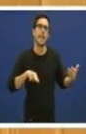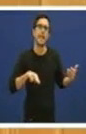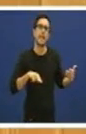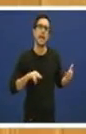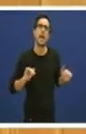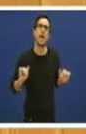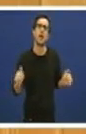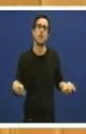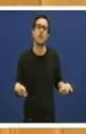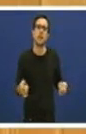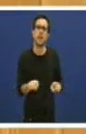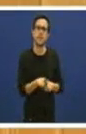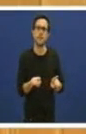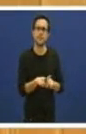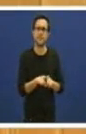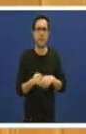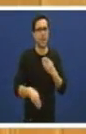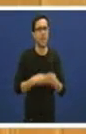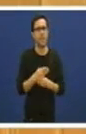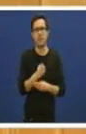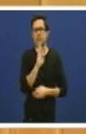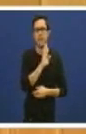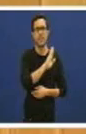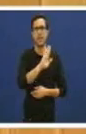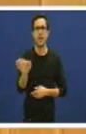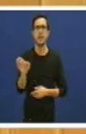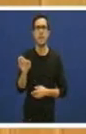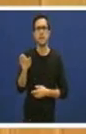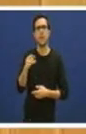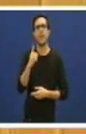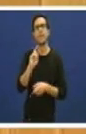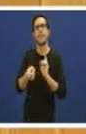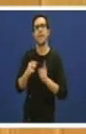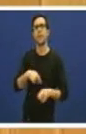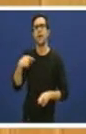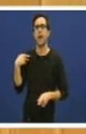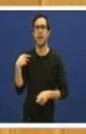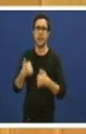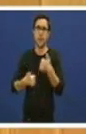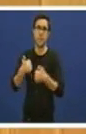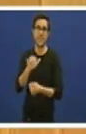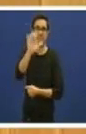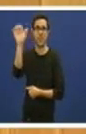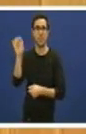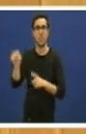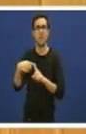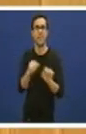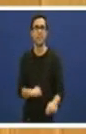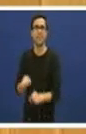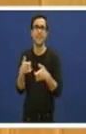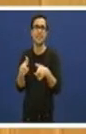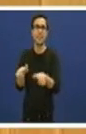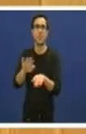inmediato accións directas coa dirección xeral da competencia europea para defender a postura do sector e as propostas